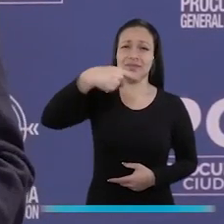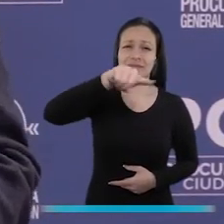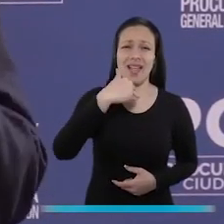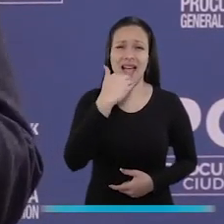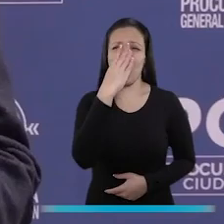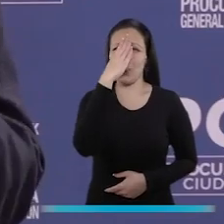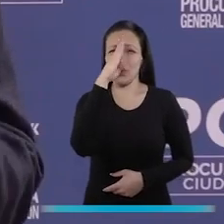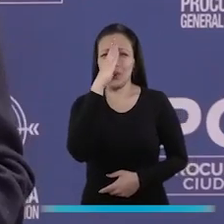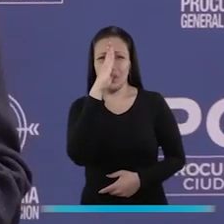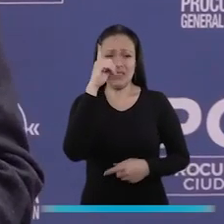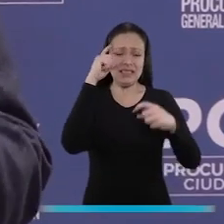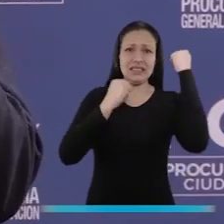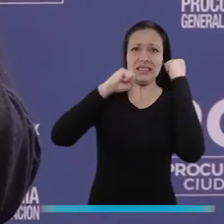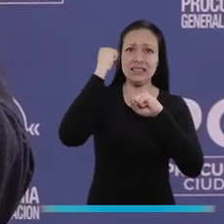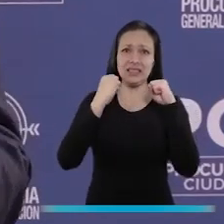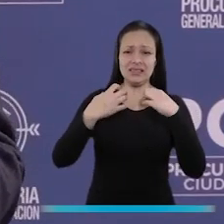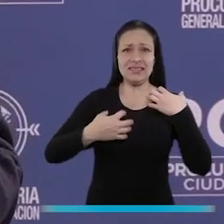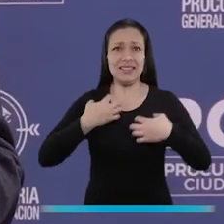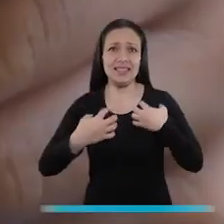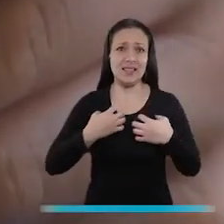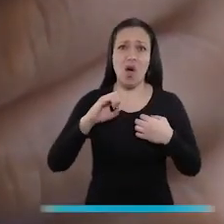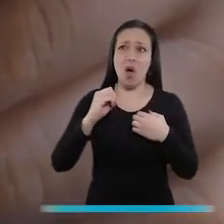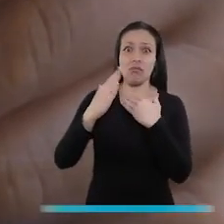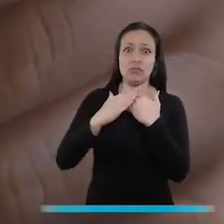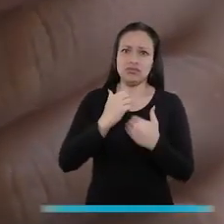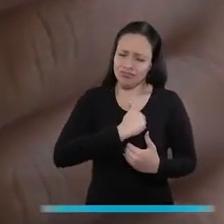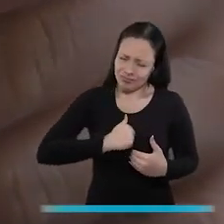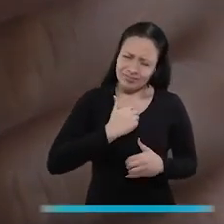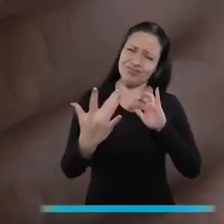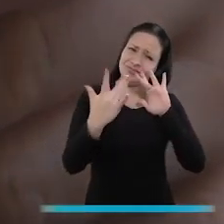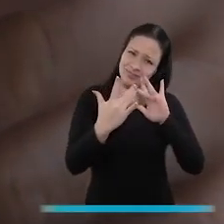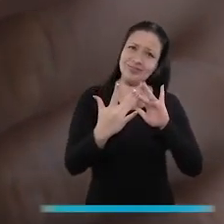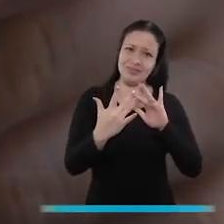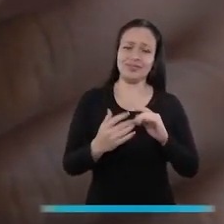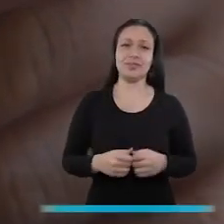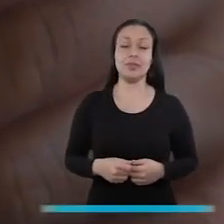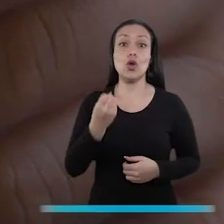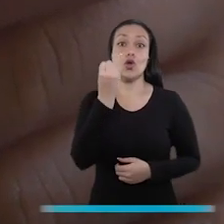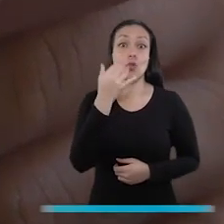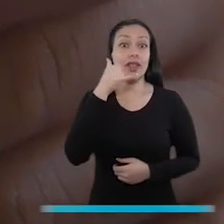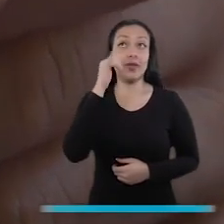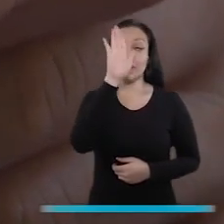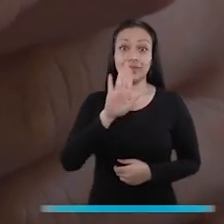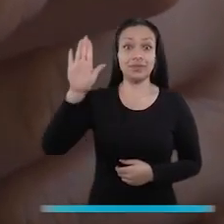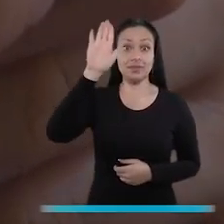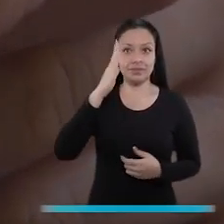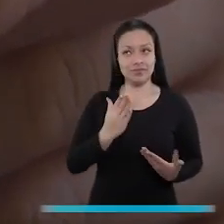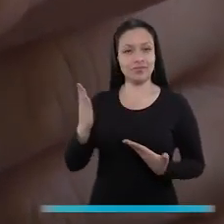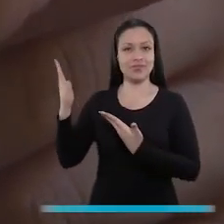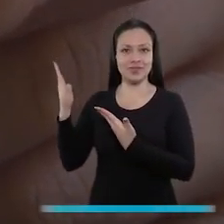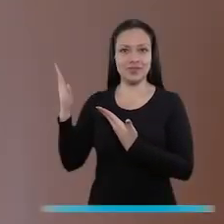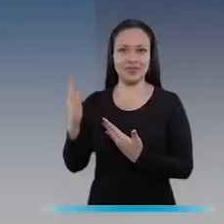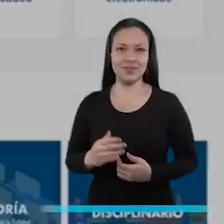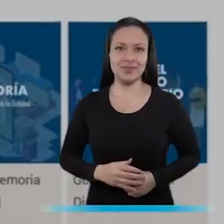preocupación, quejas, reclamo, por favor, contáctenos. A nuestra línea telefónica nacional 018-940